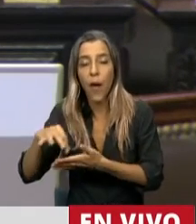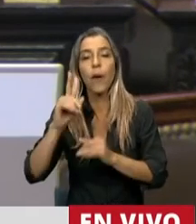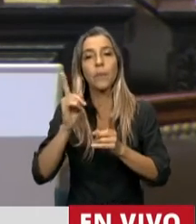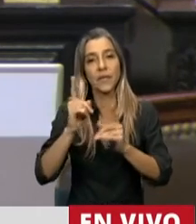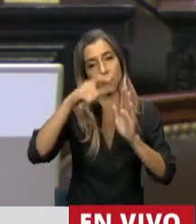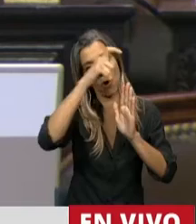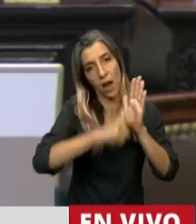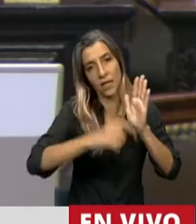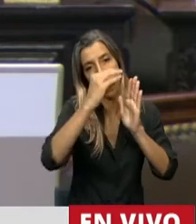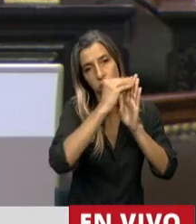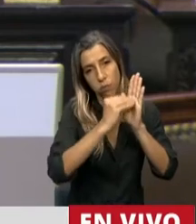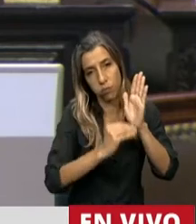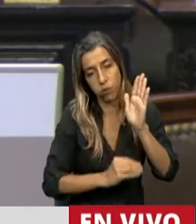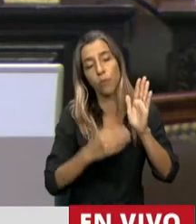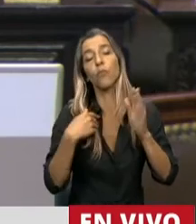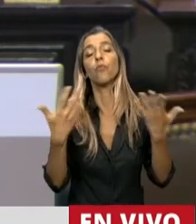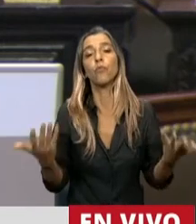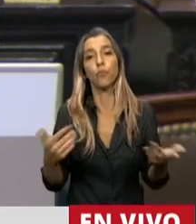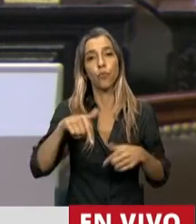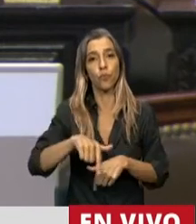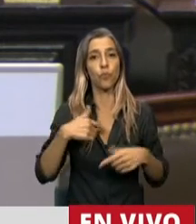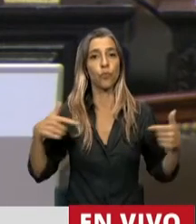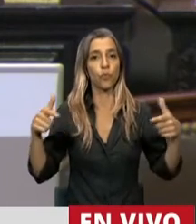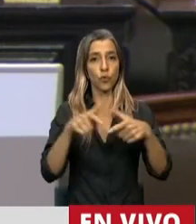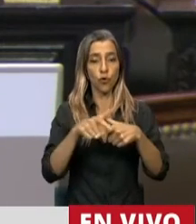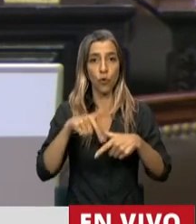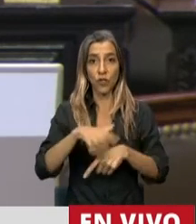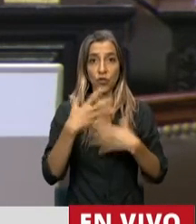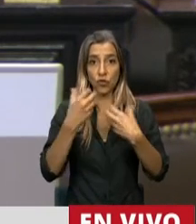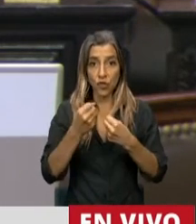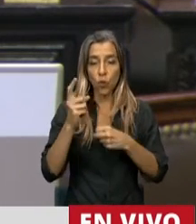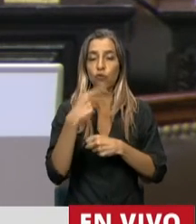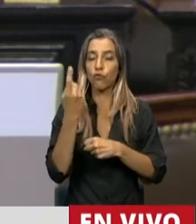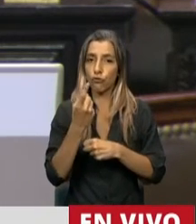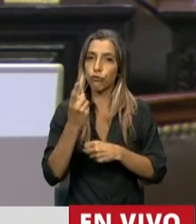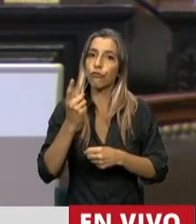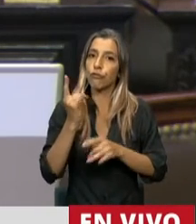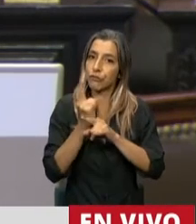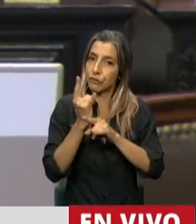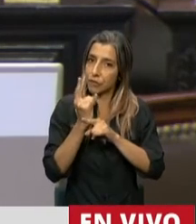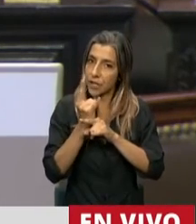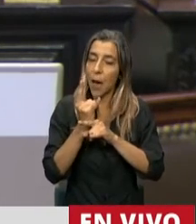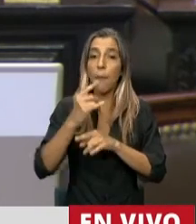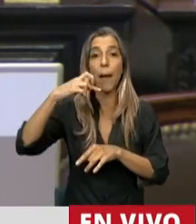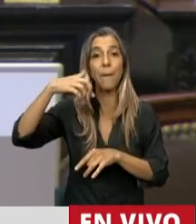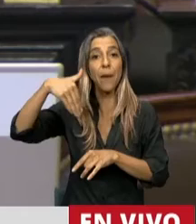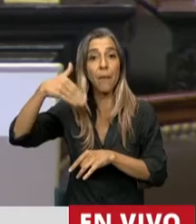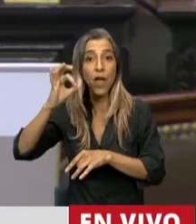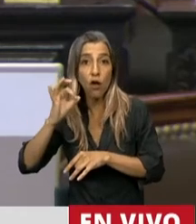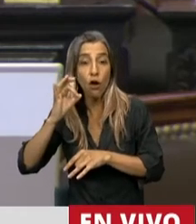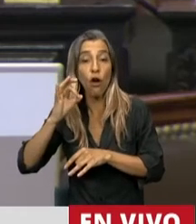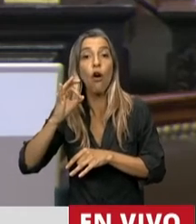cautos en la Comisión de Salud de esta Cámara cada vez que incorporamos cosas al PMO. Hoy,